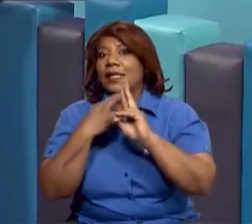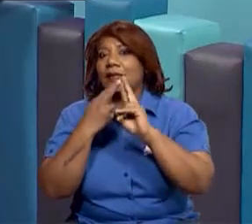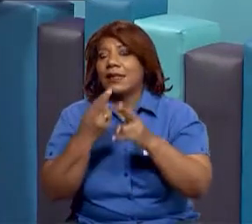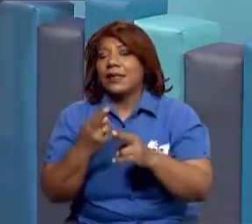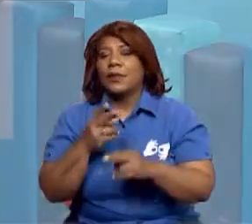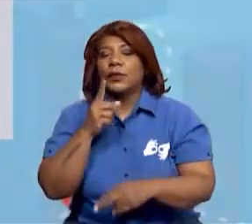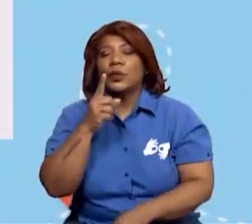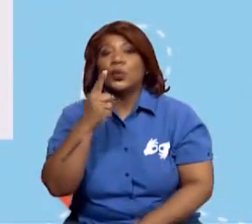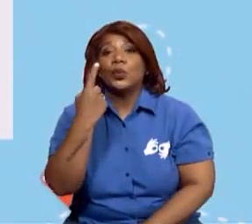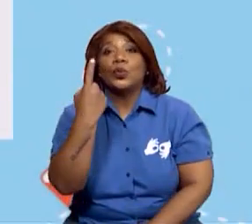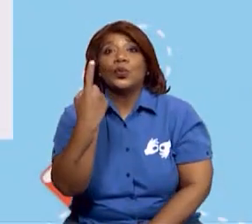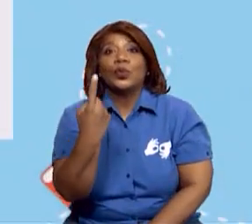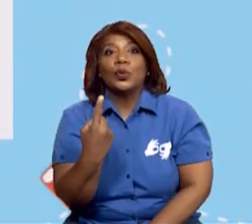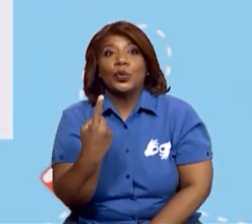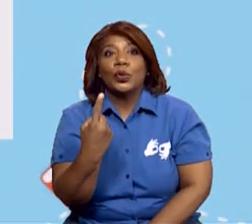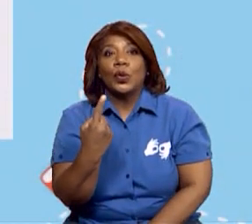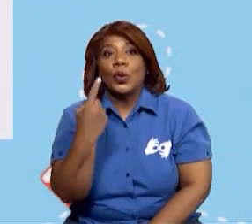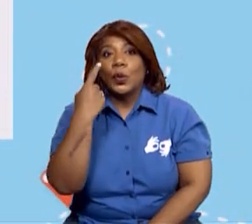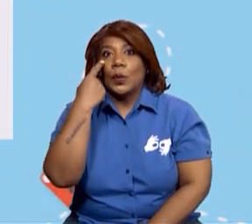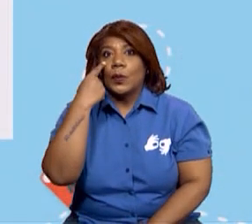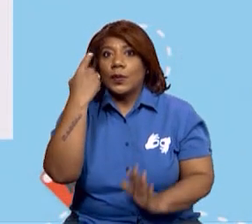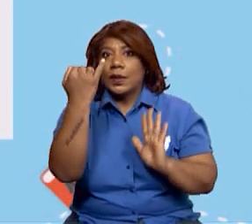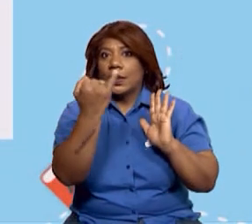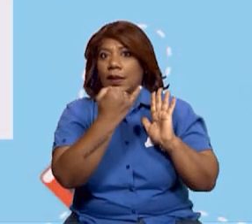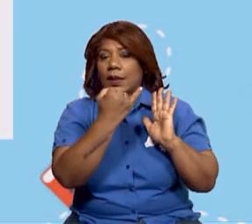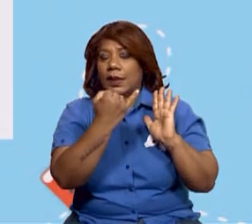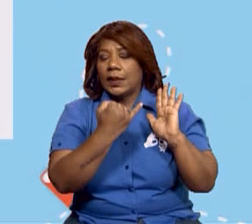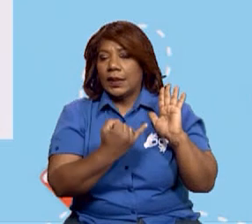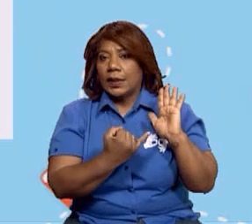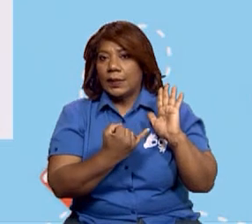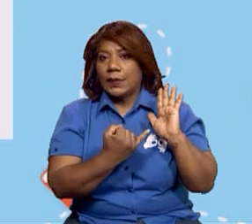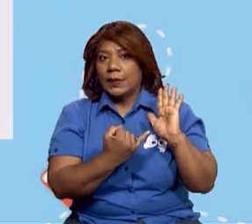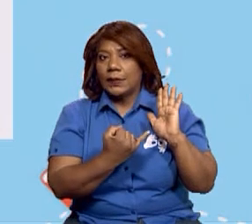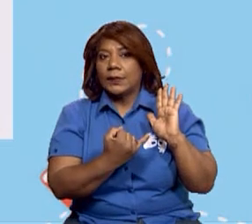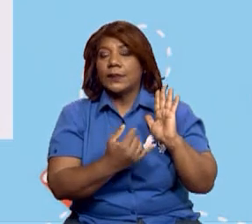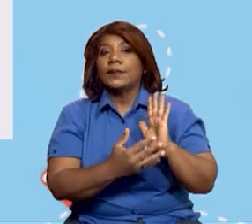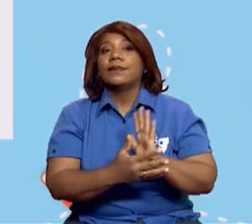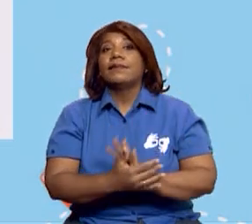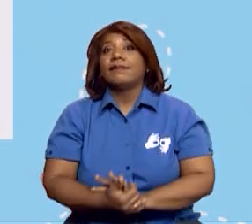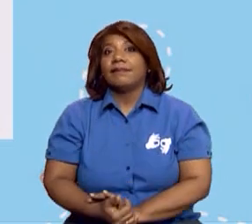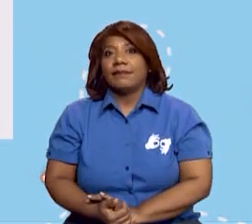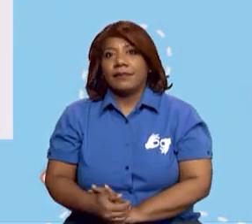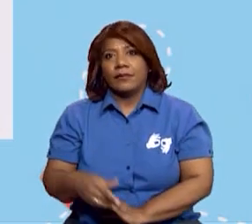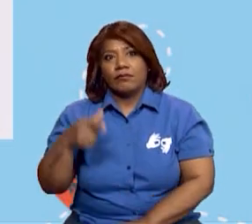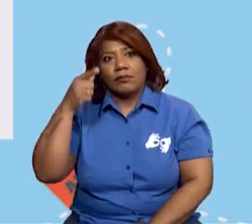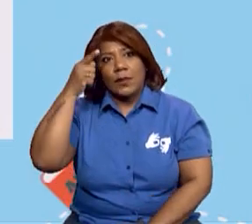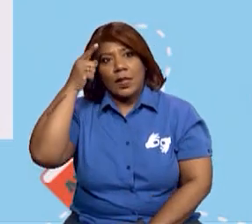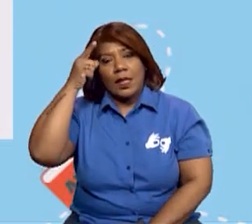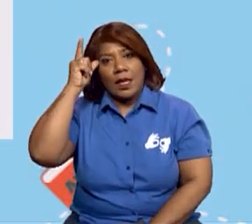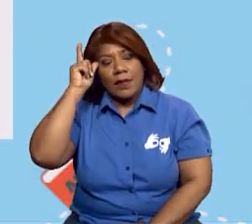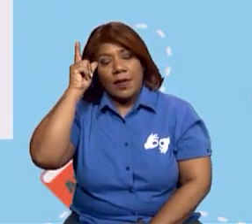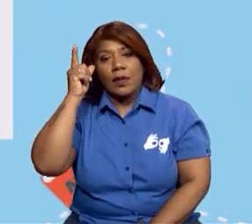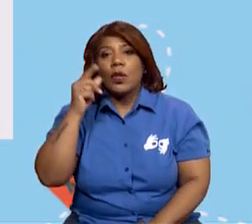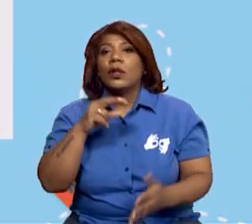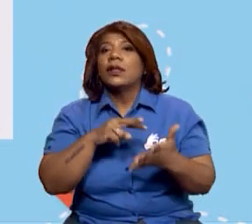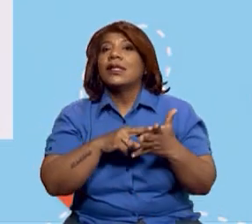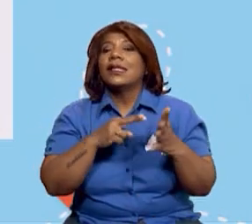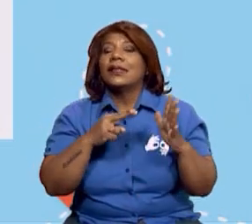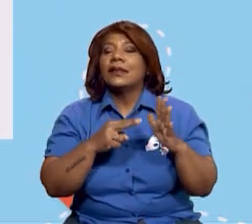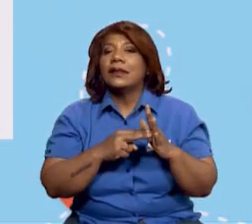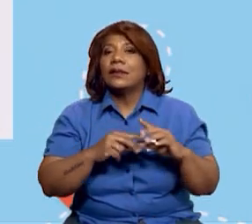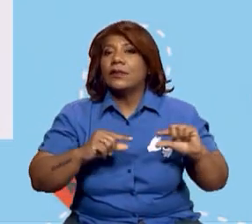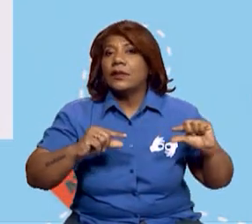palabras según la imagen que ves en la ilustración. ¿Qué es el sector primario?